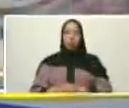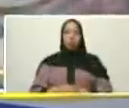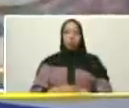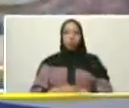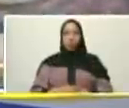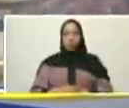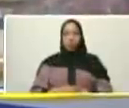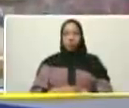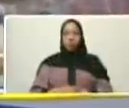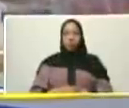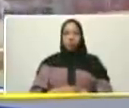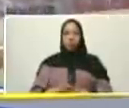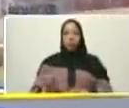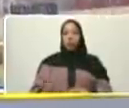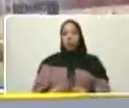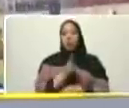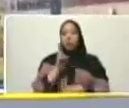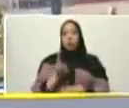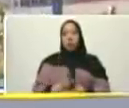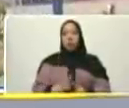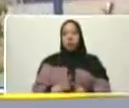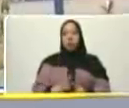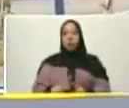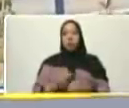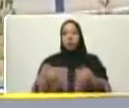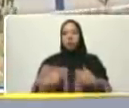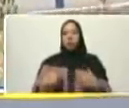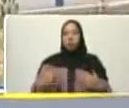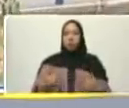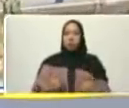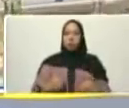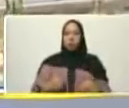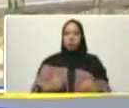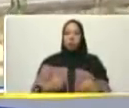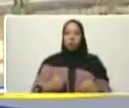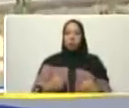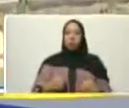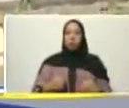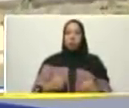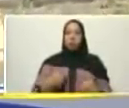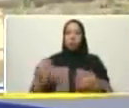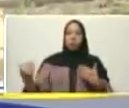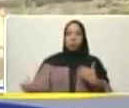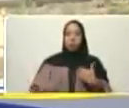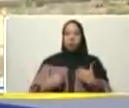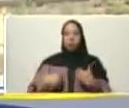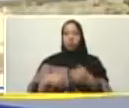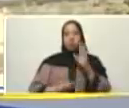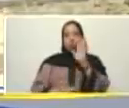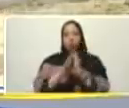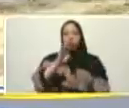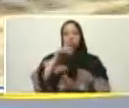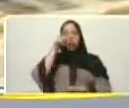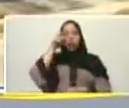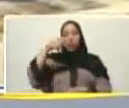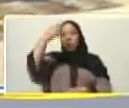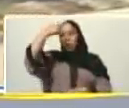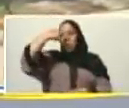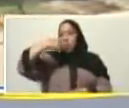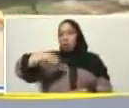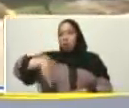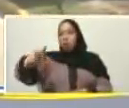se usa se utiliza para impactar la superación de la pobreza